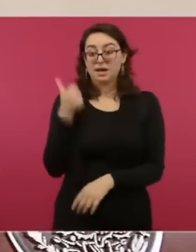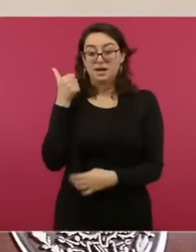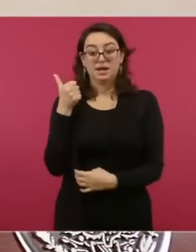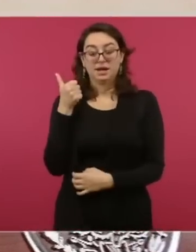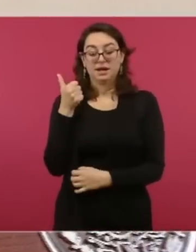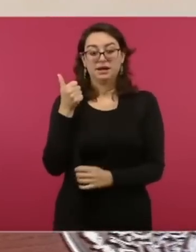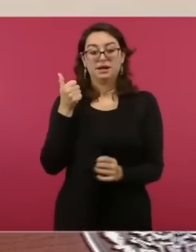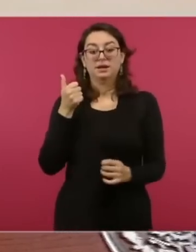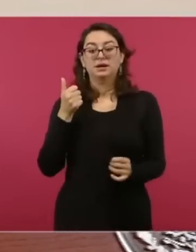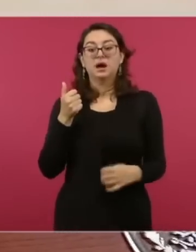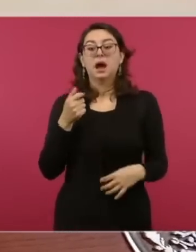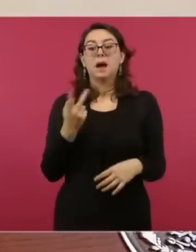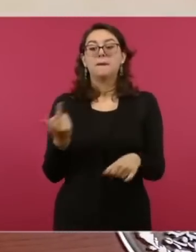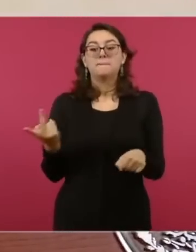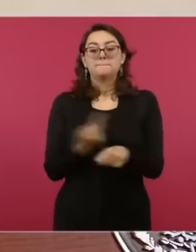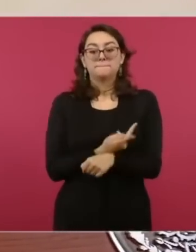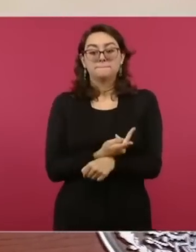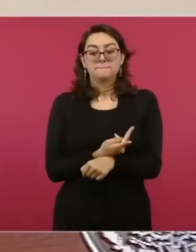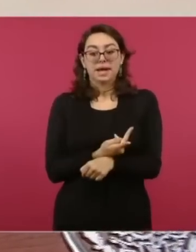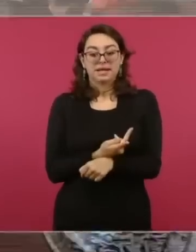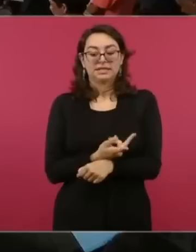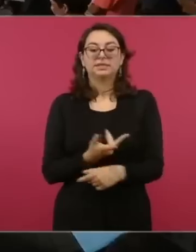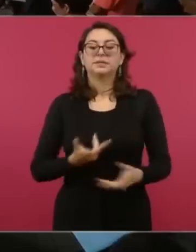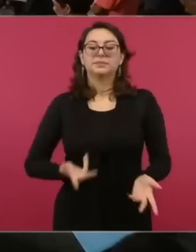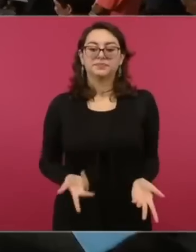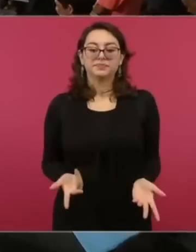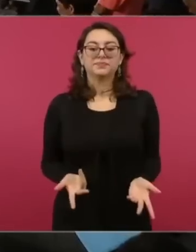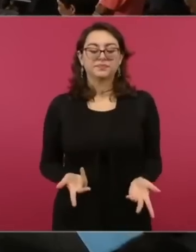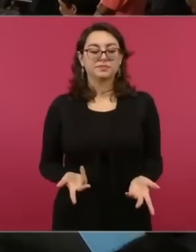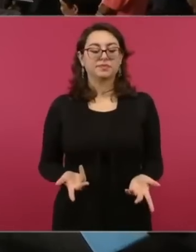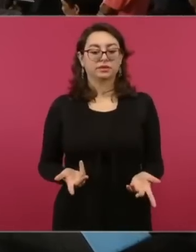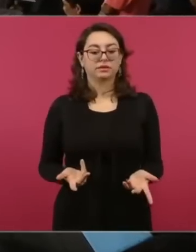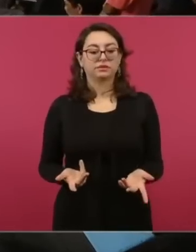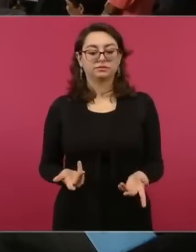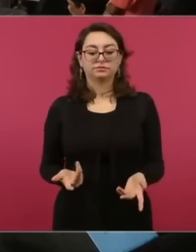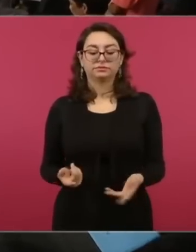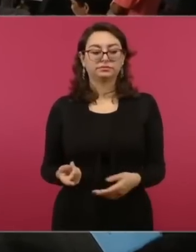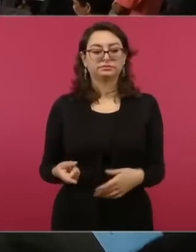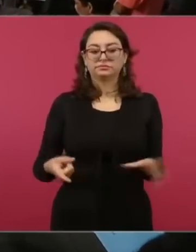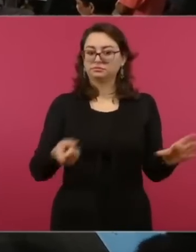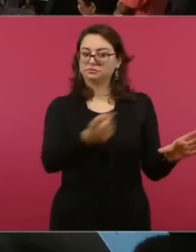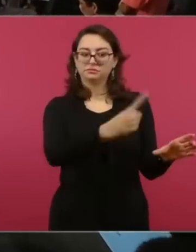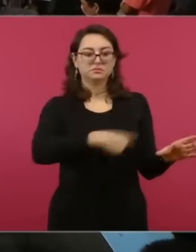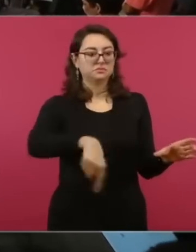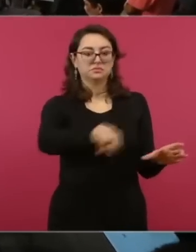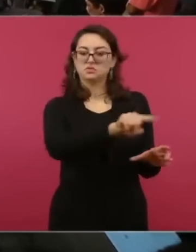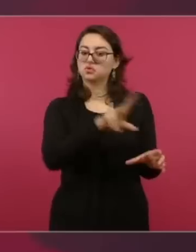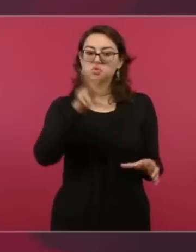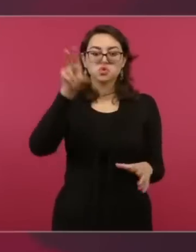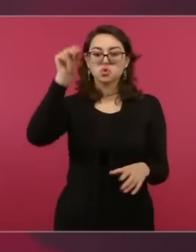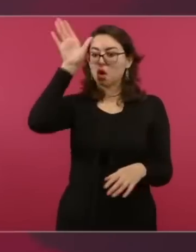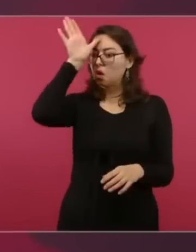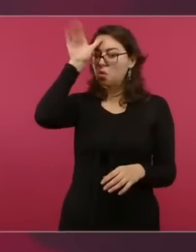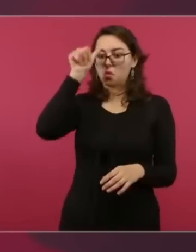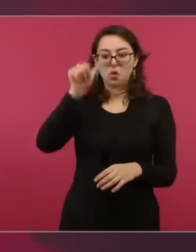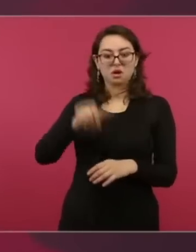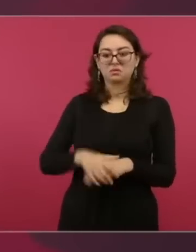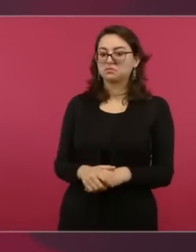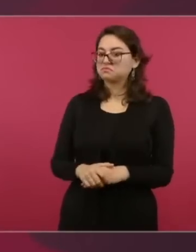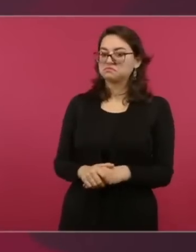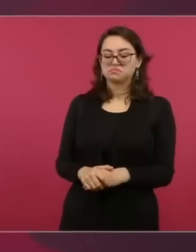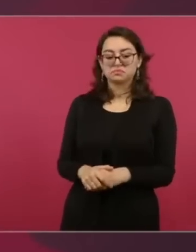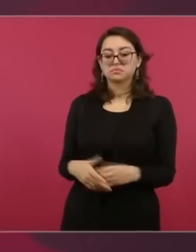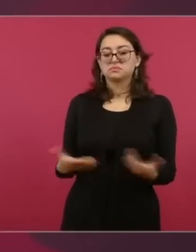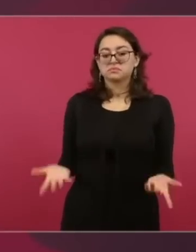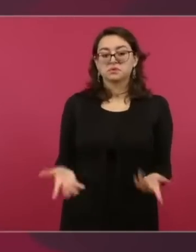intelectual escritor Martín Luis Guzmán, como director de la Comisión